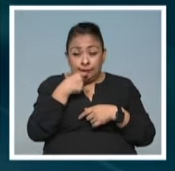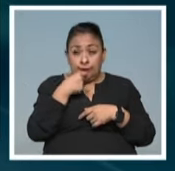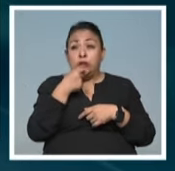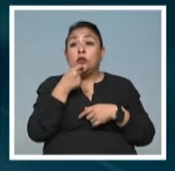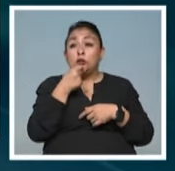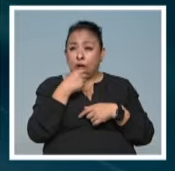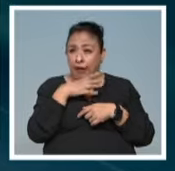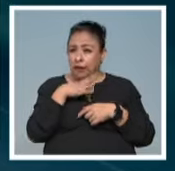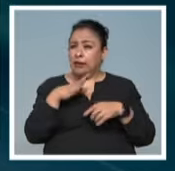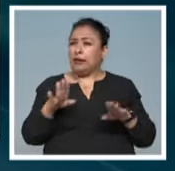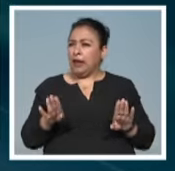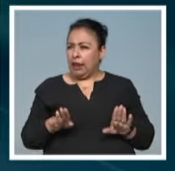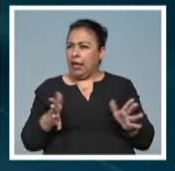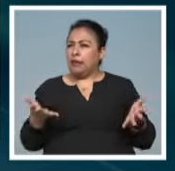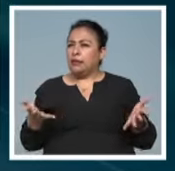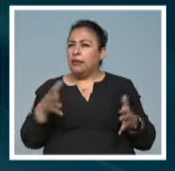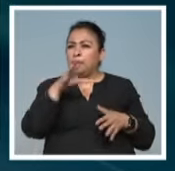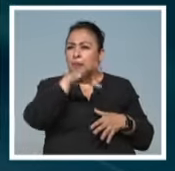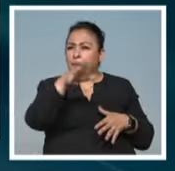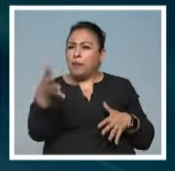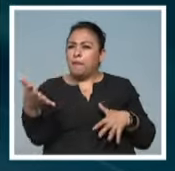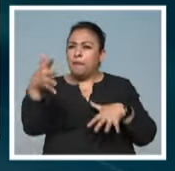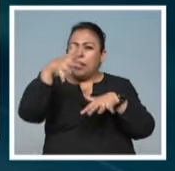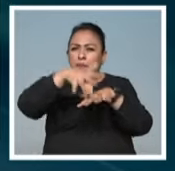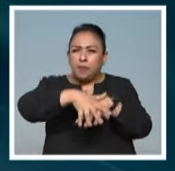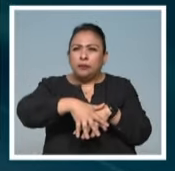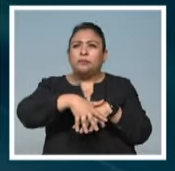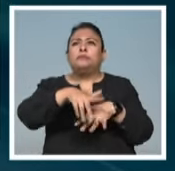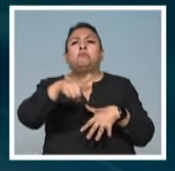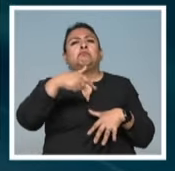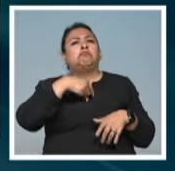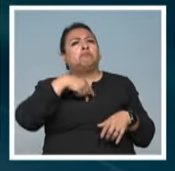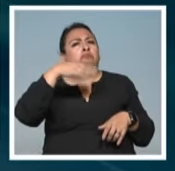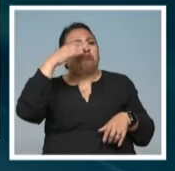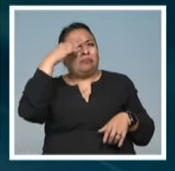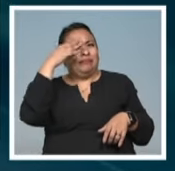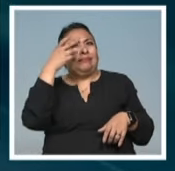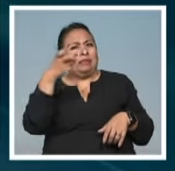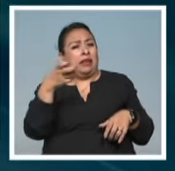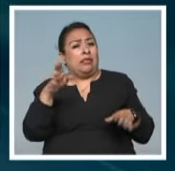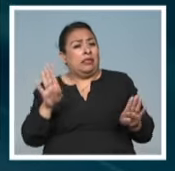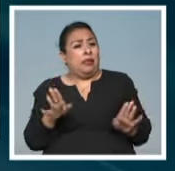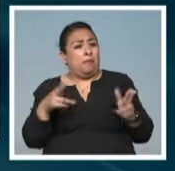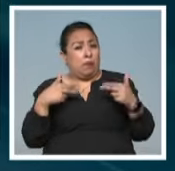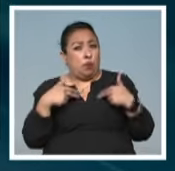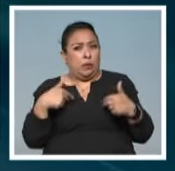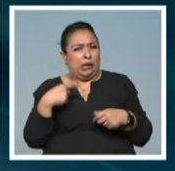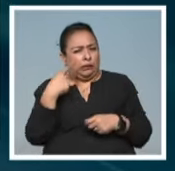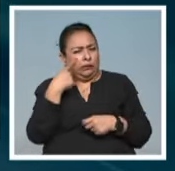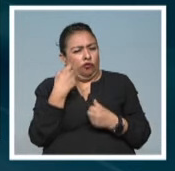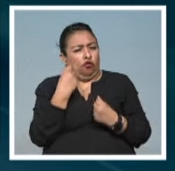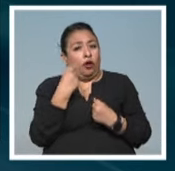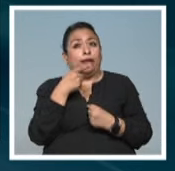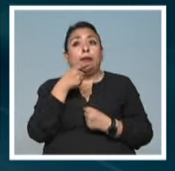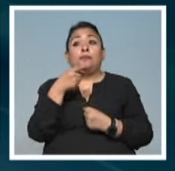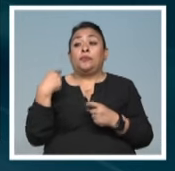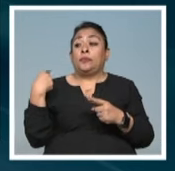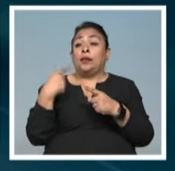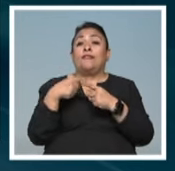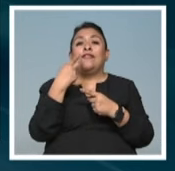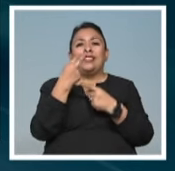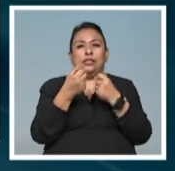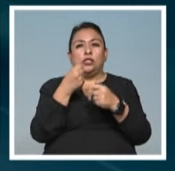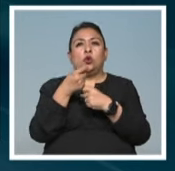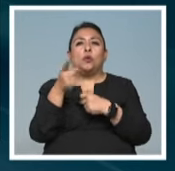un carácter transversal y donde me parece que el carácter humano opera. Durante estos 25